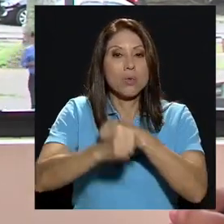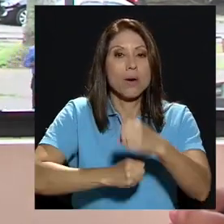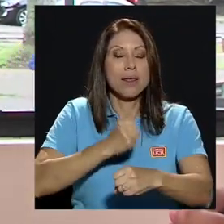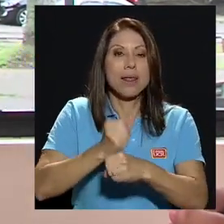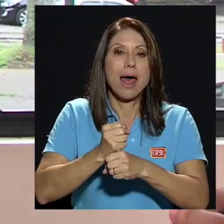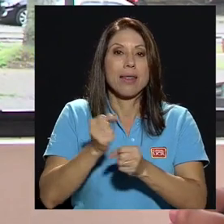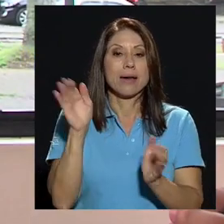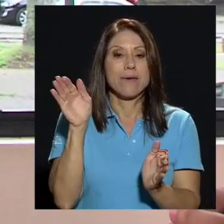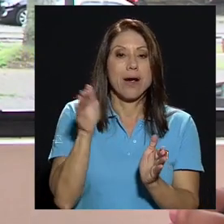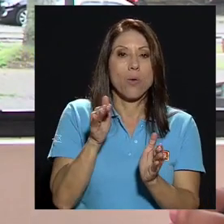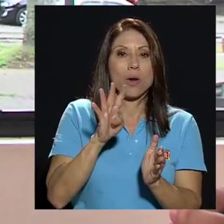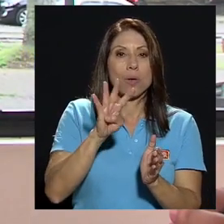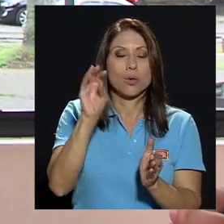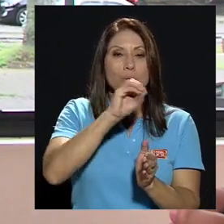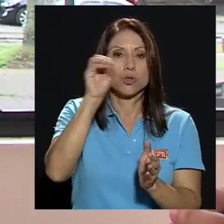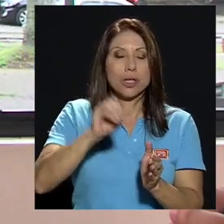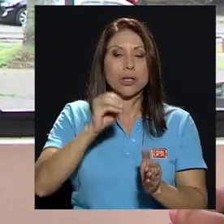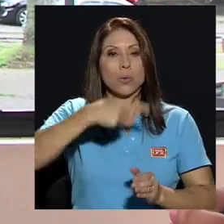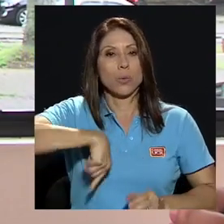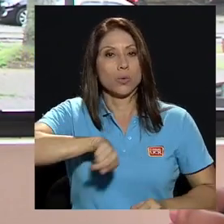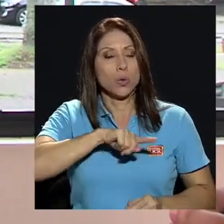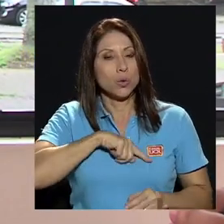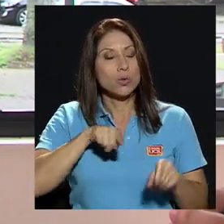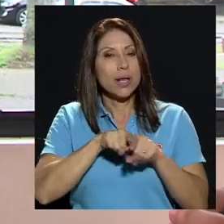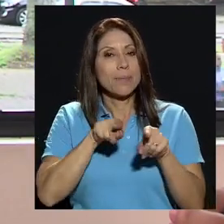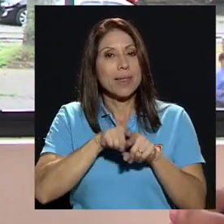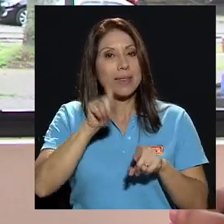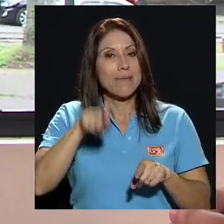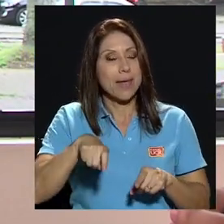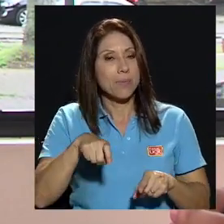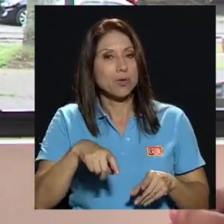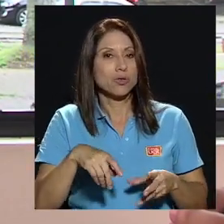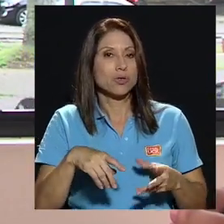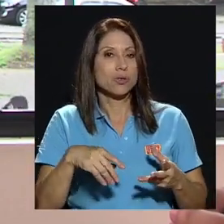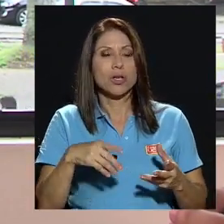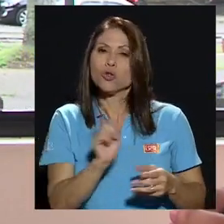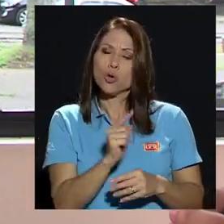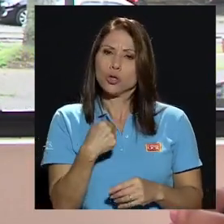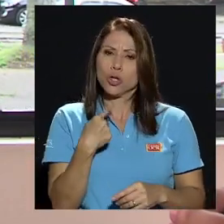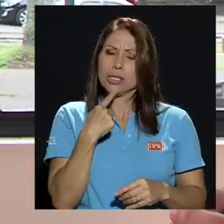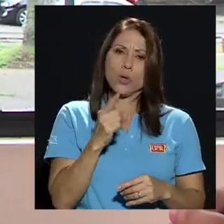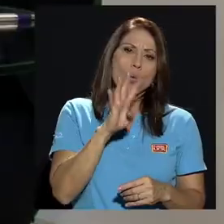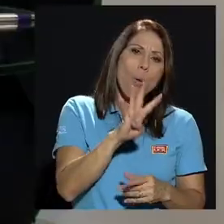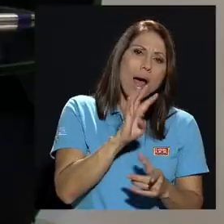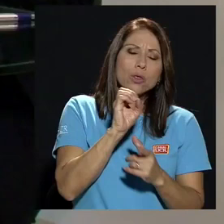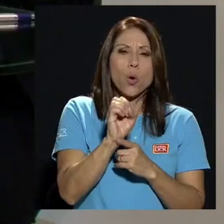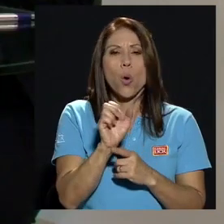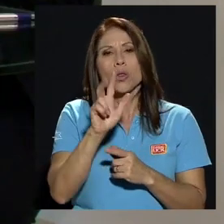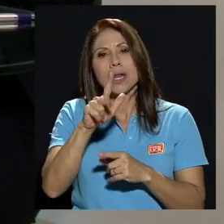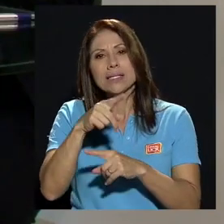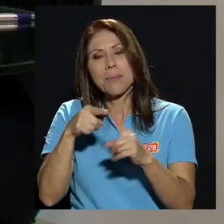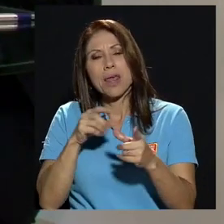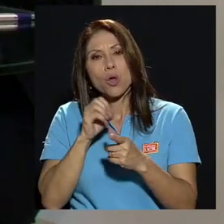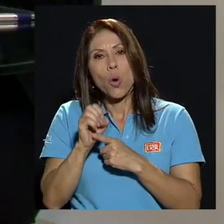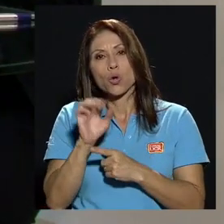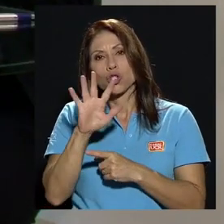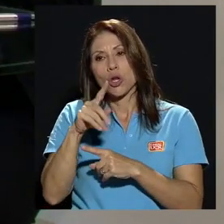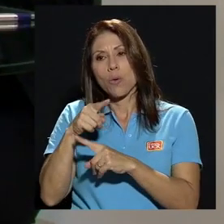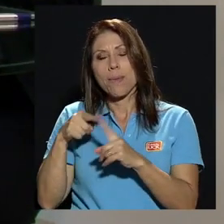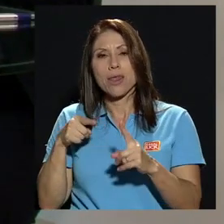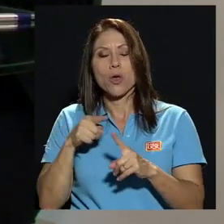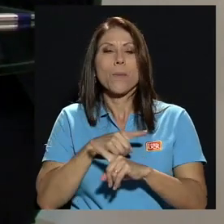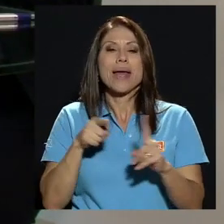Nosotros deberíamos también valorar un poco, no estoy diciendo que sea el 4, el 3,5 o el 5,5 pero también en esa